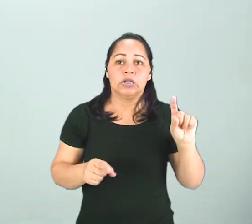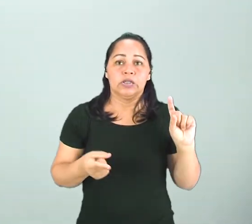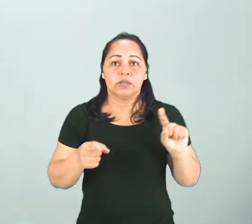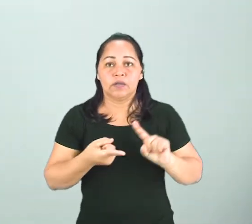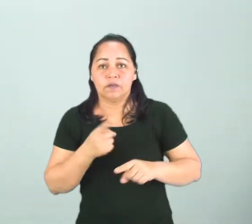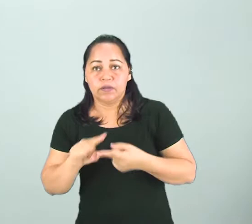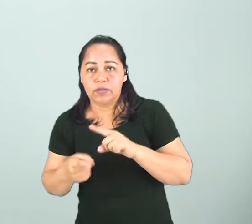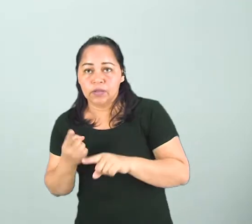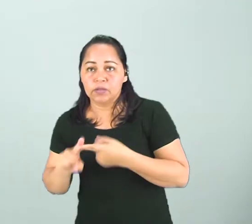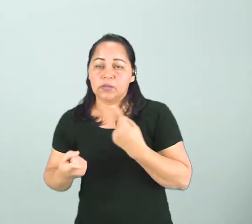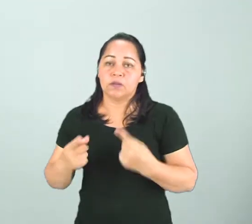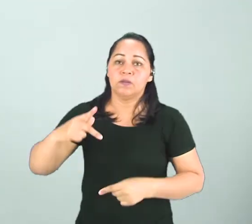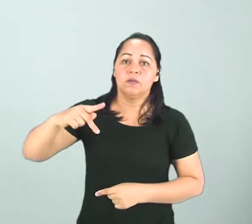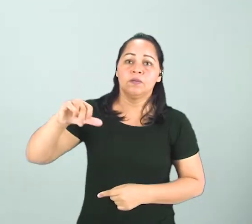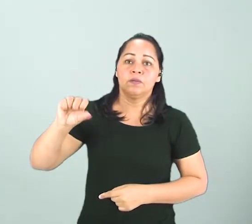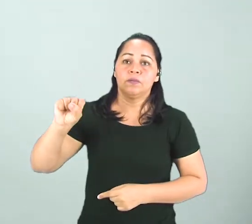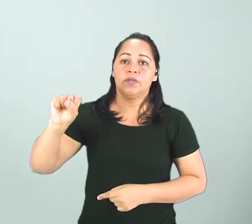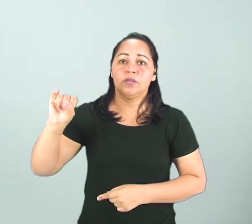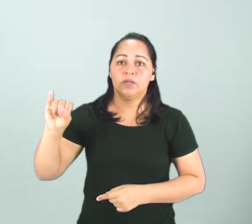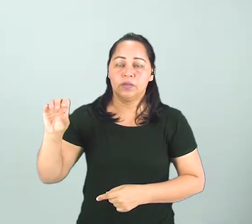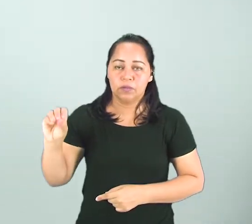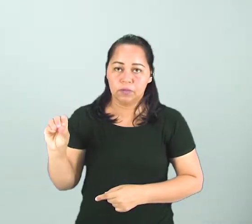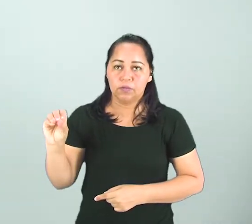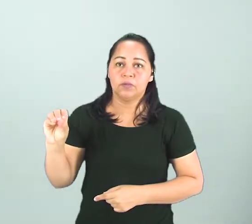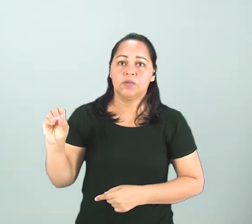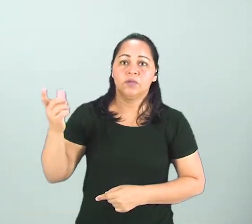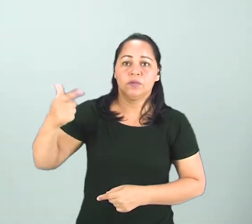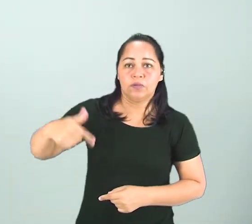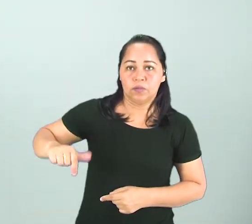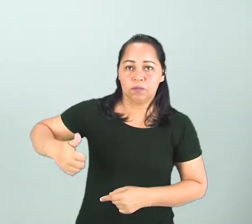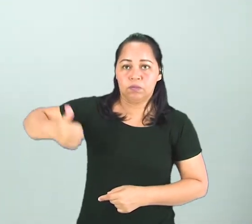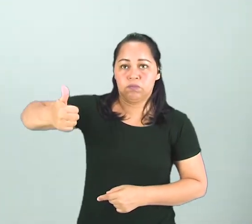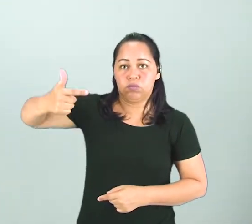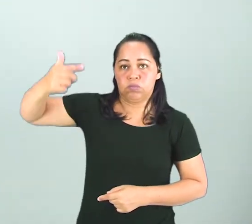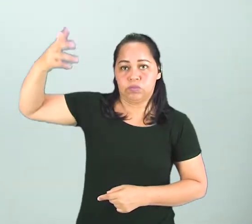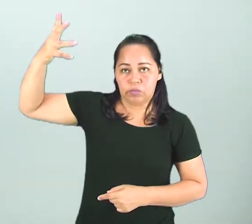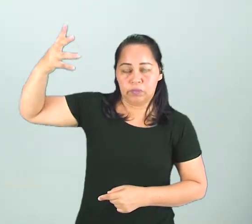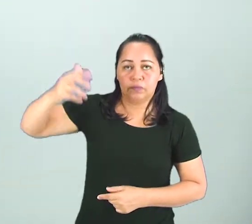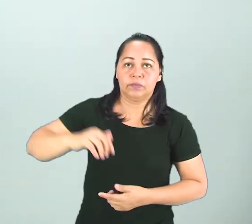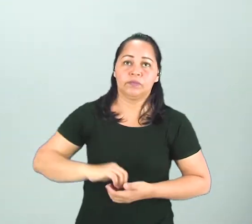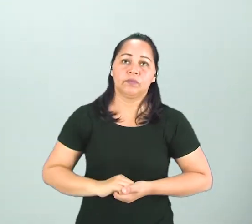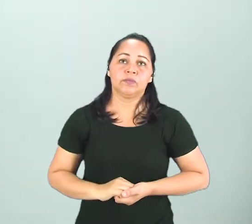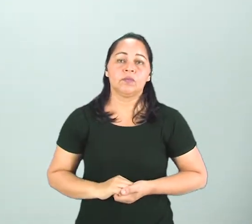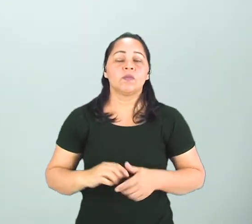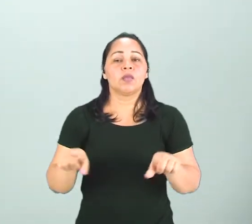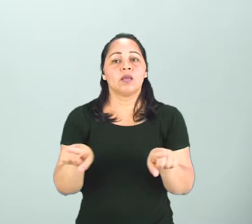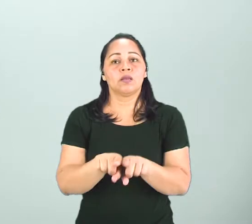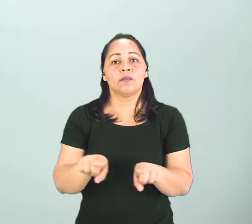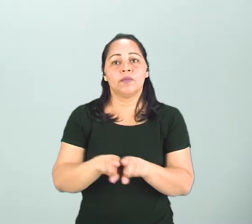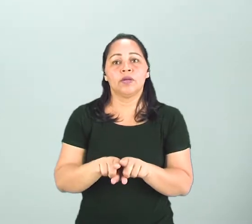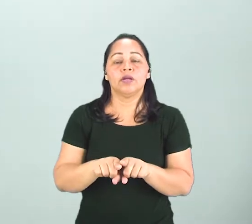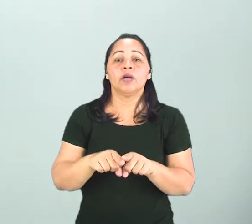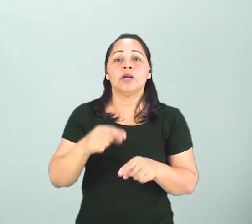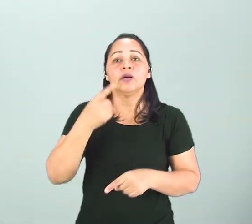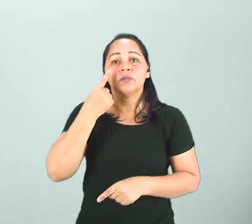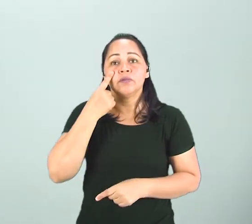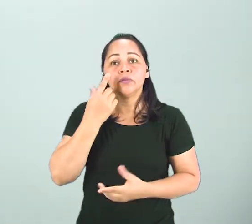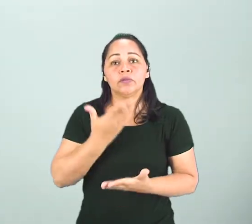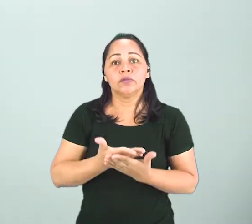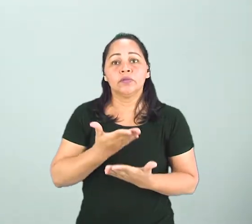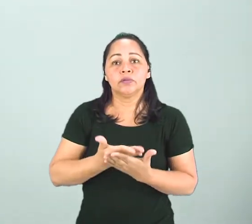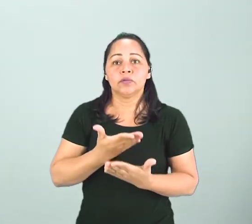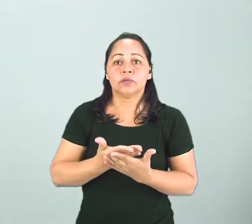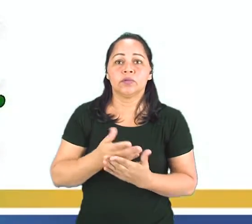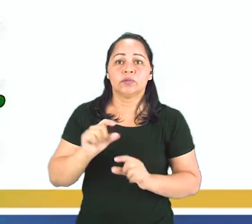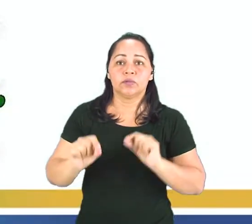que la palabra piso puede significar más de una cosa. Además, nosotros también vimos que también podemos